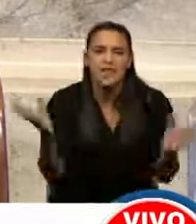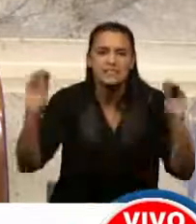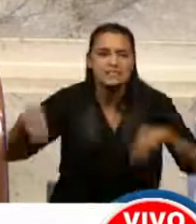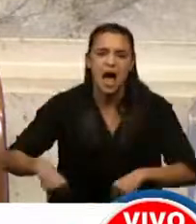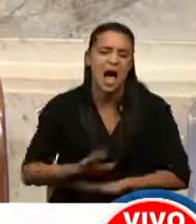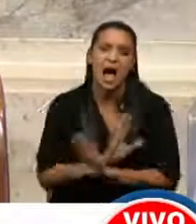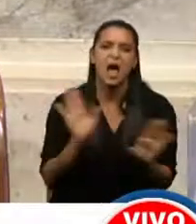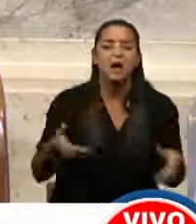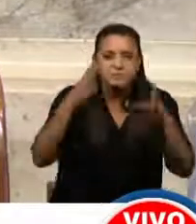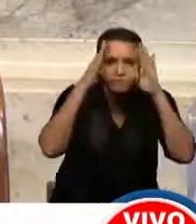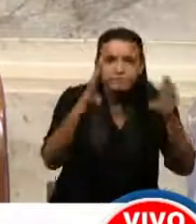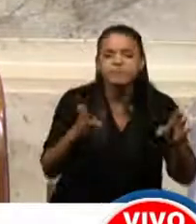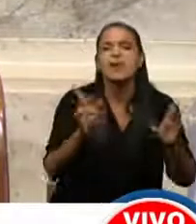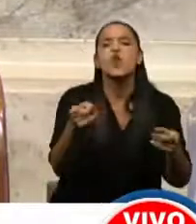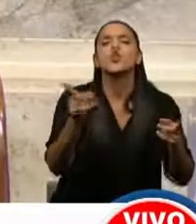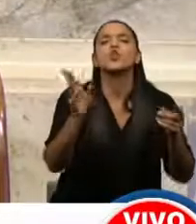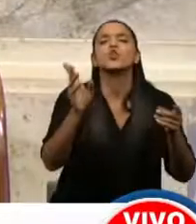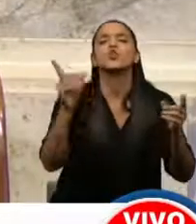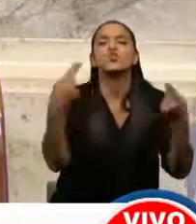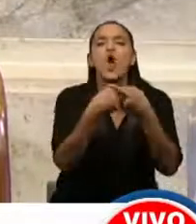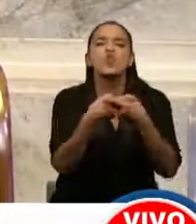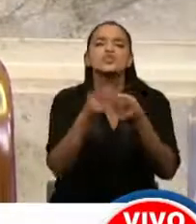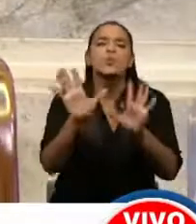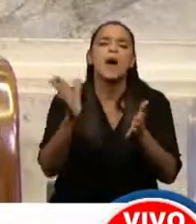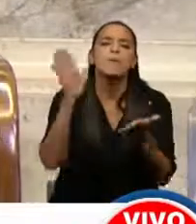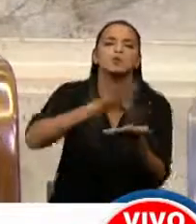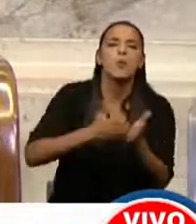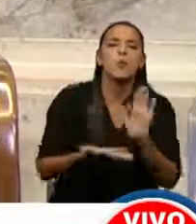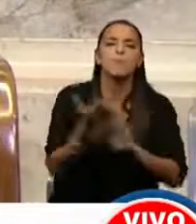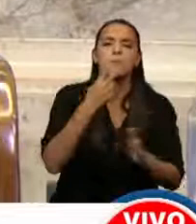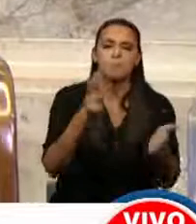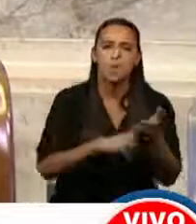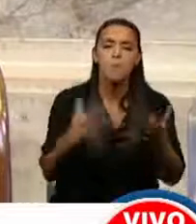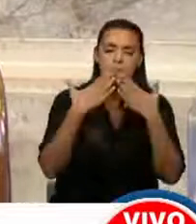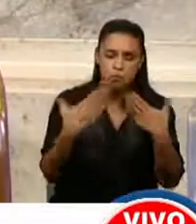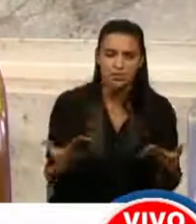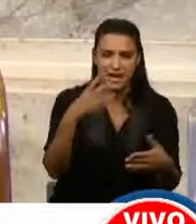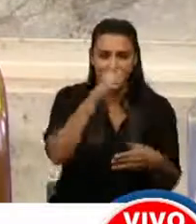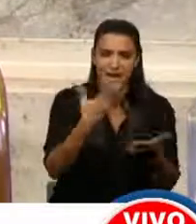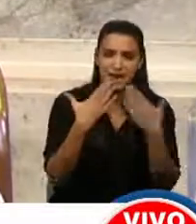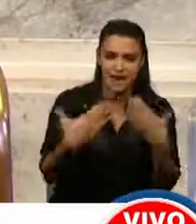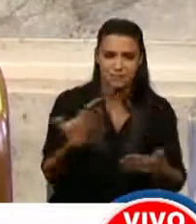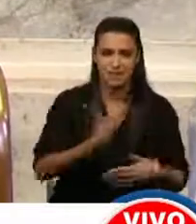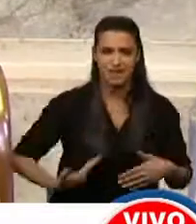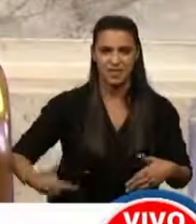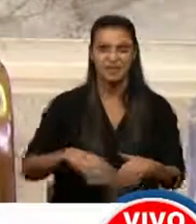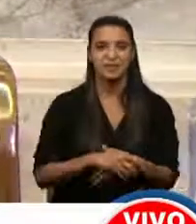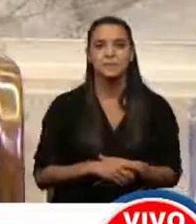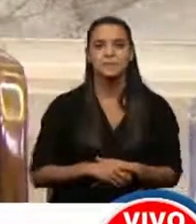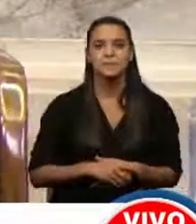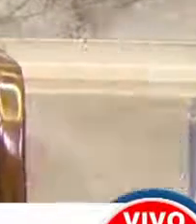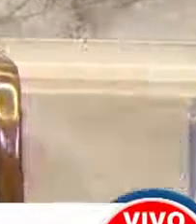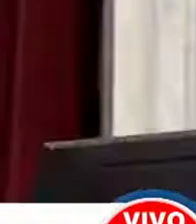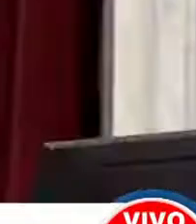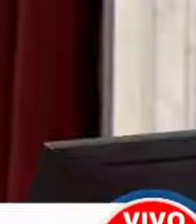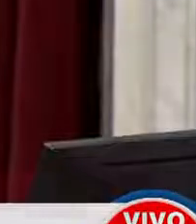Concentrémonos en el déficit en vez de discutir los aumentos de impuestos. Muchas gracias por su tolerancia, señor Presidente. Muchas gracias,